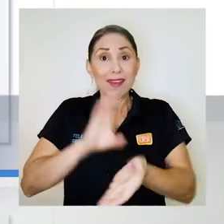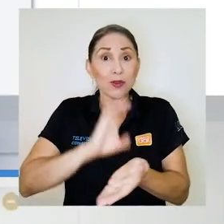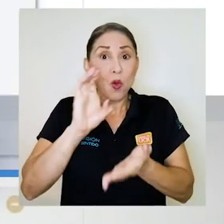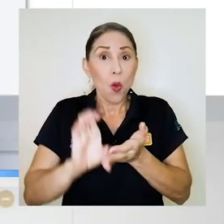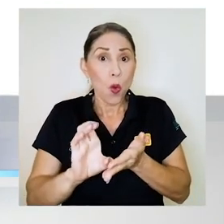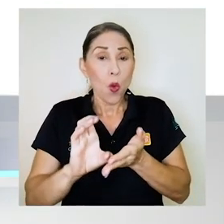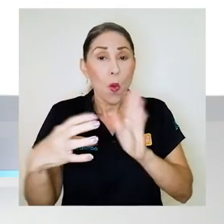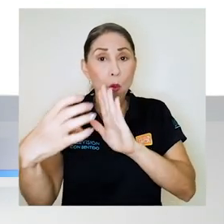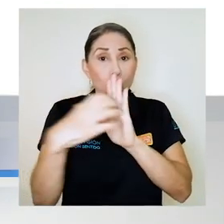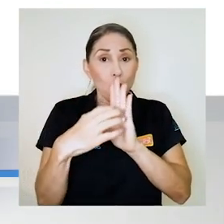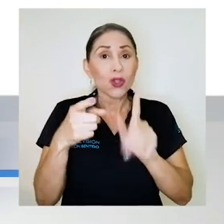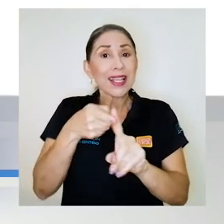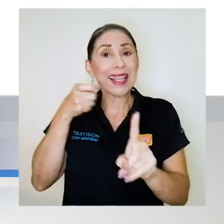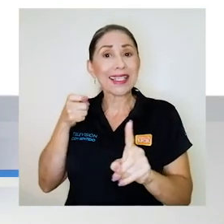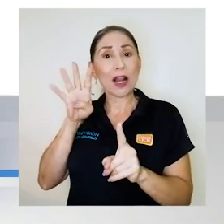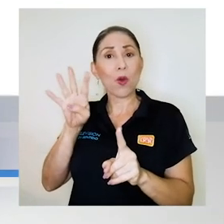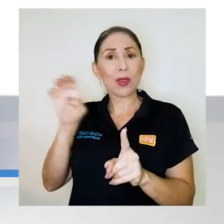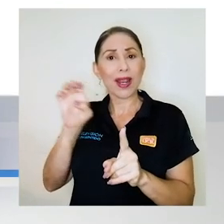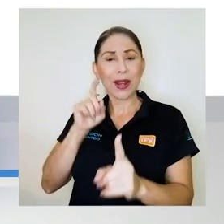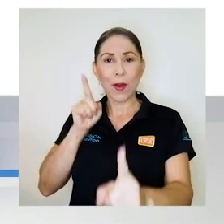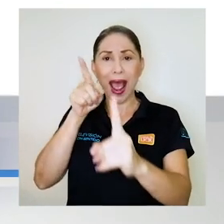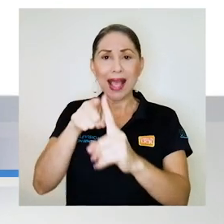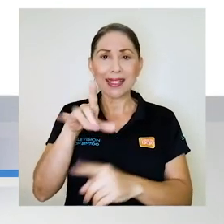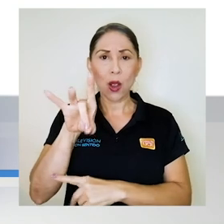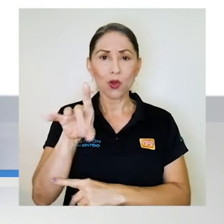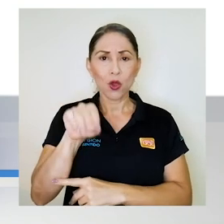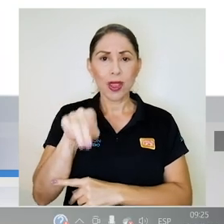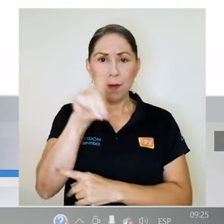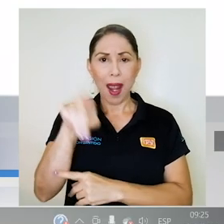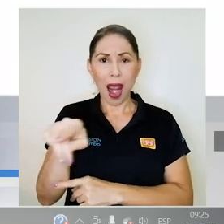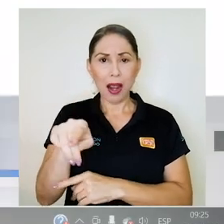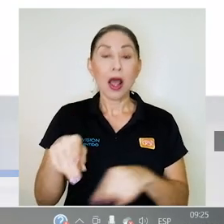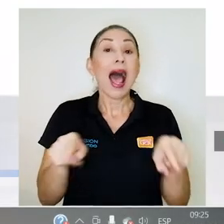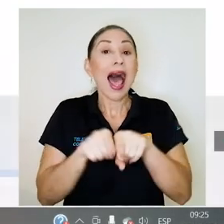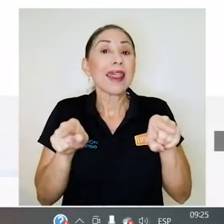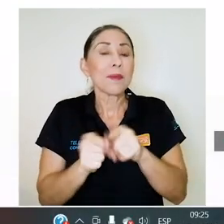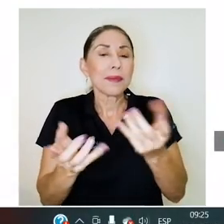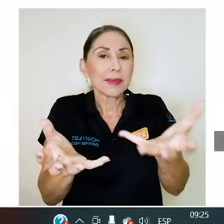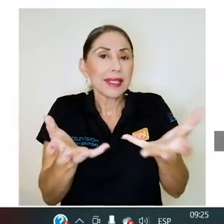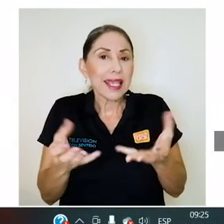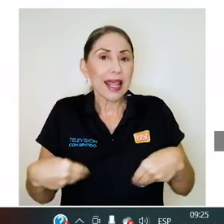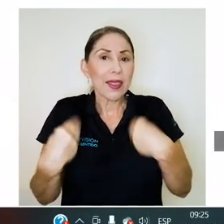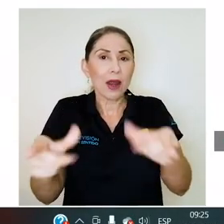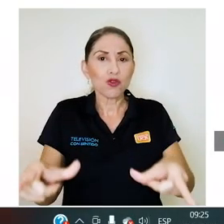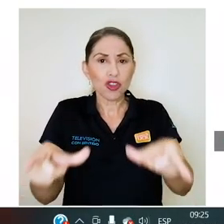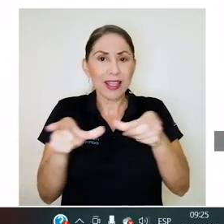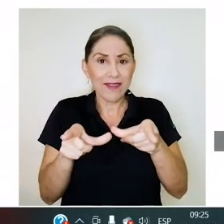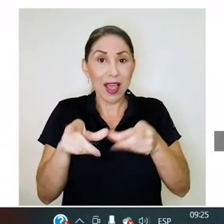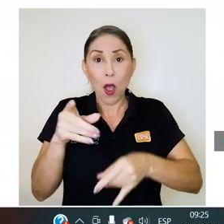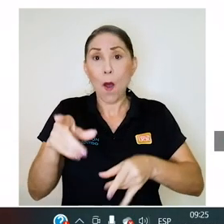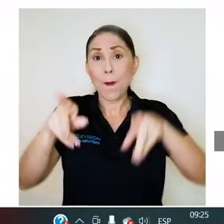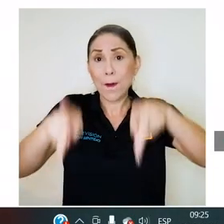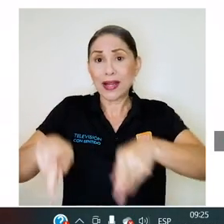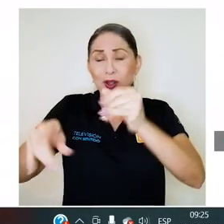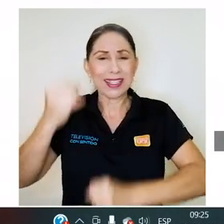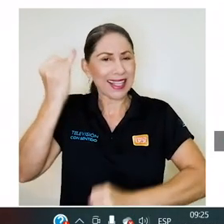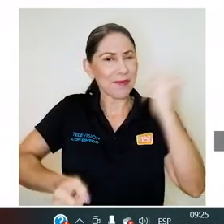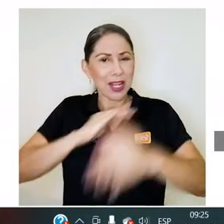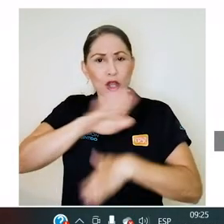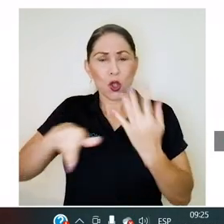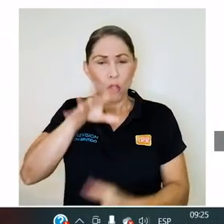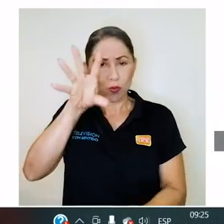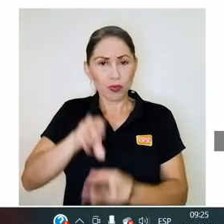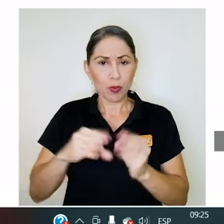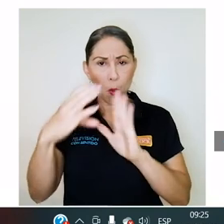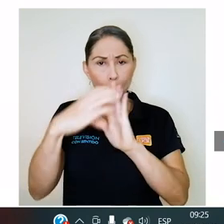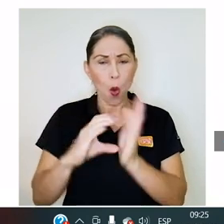virtuales está disponible desde el 4 de enero y hasta el 8 de marzo. Además, se plantea brindar un certificado a quienes completen todos